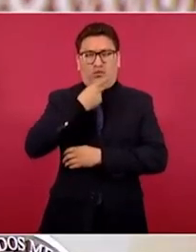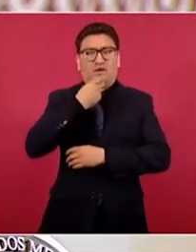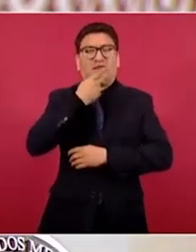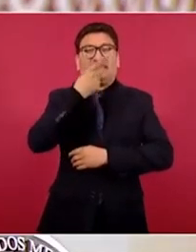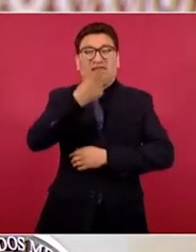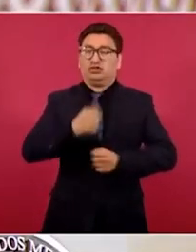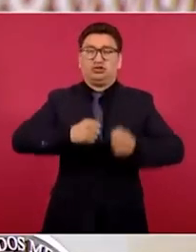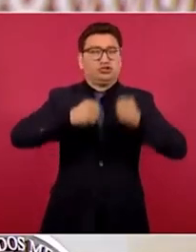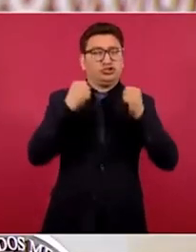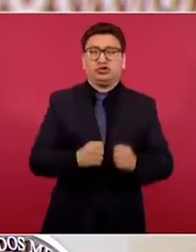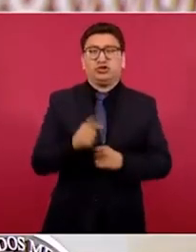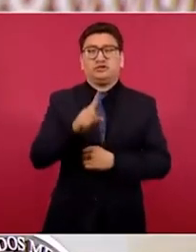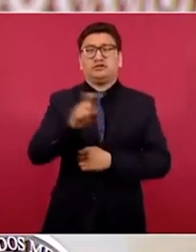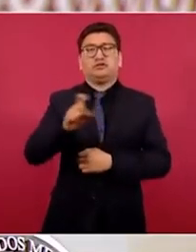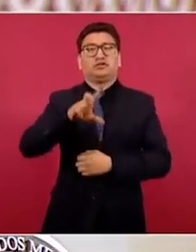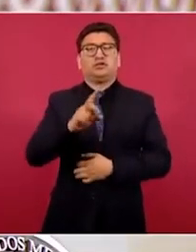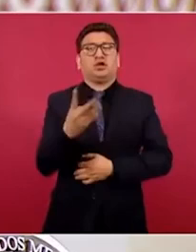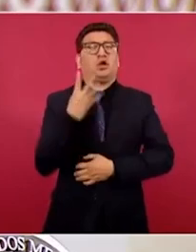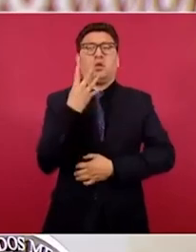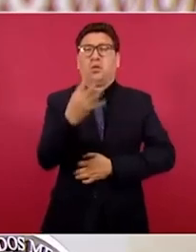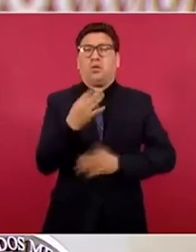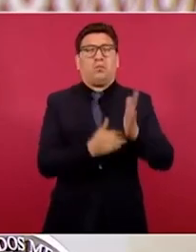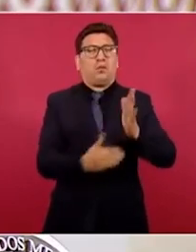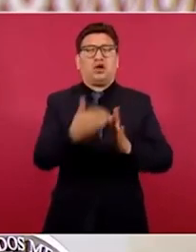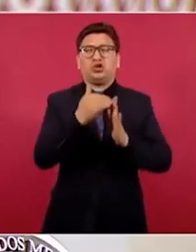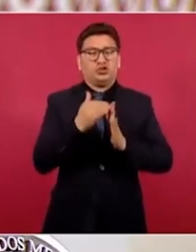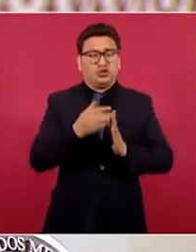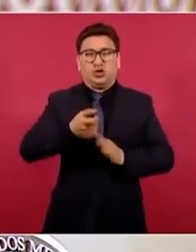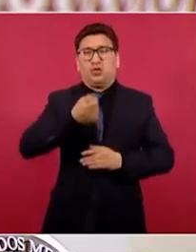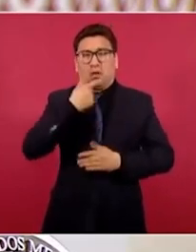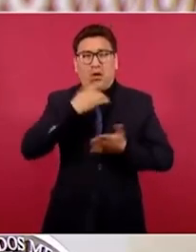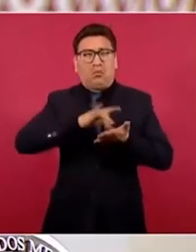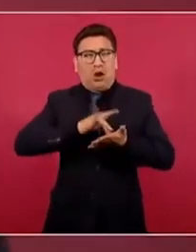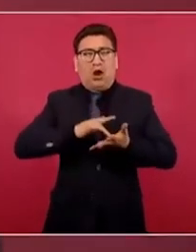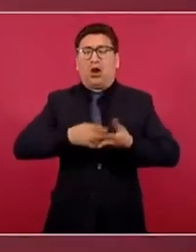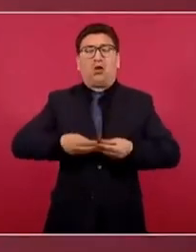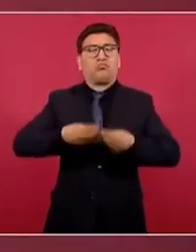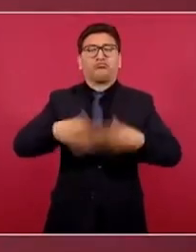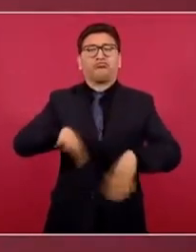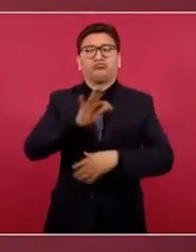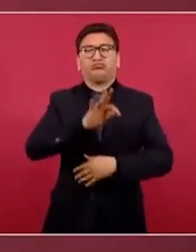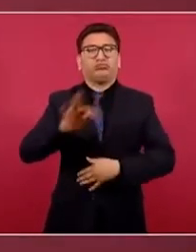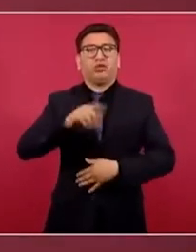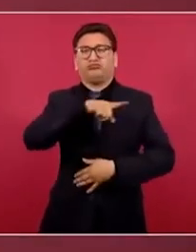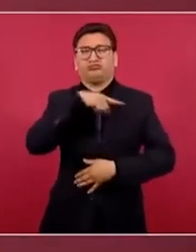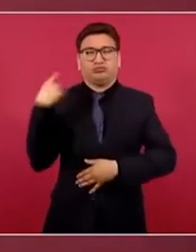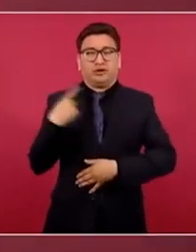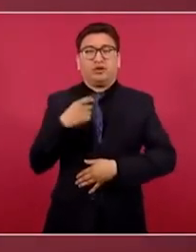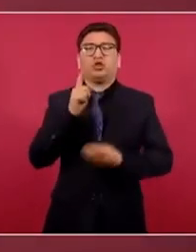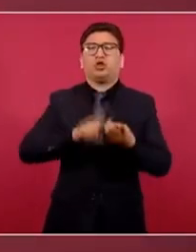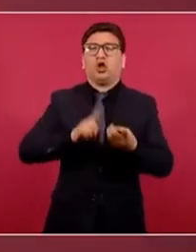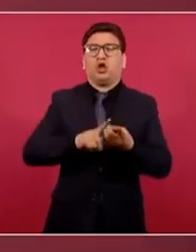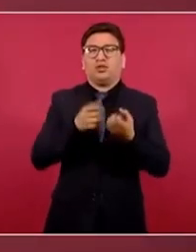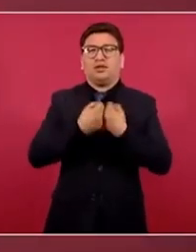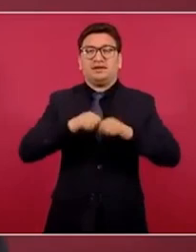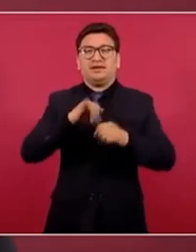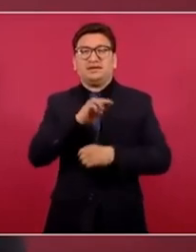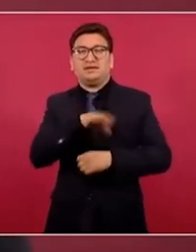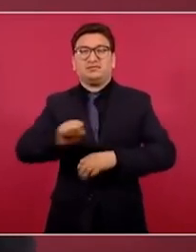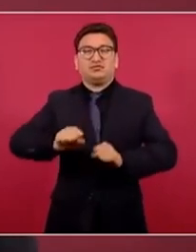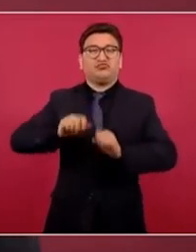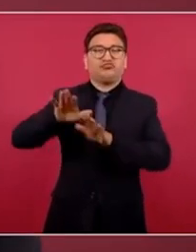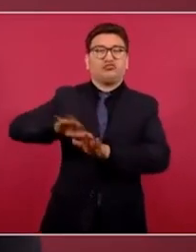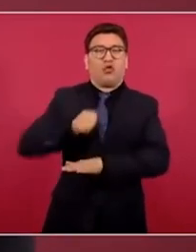caducaron 134 millones de medicamentos en las instalaciones del Instituto Mexicano del Seguro